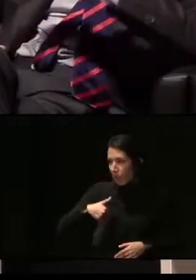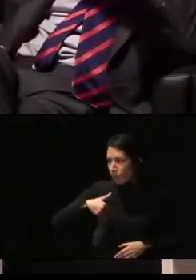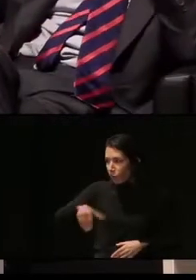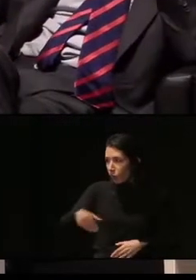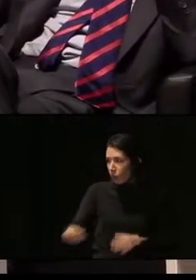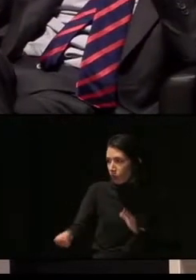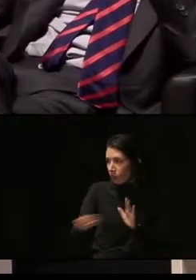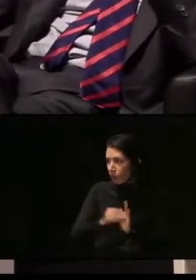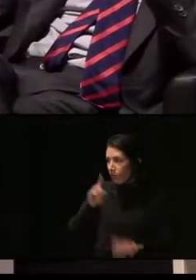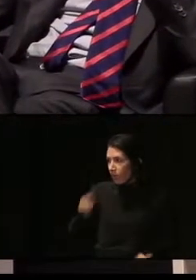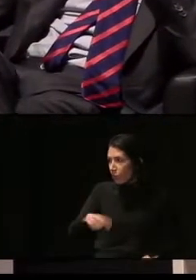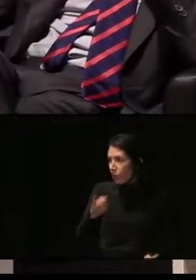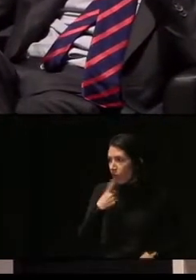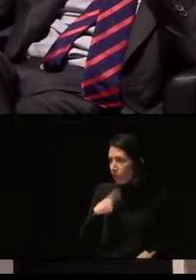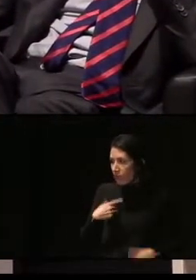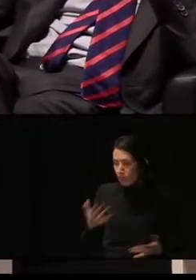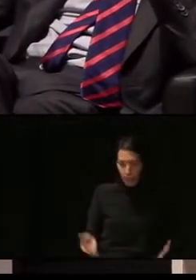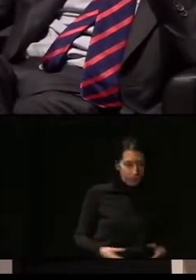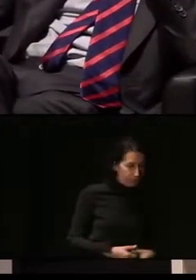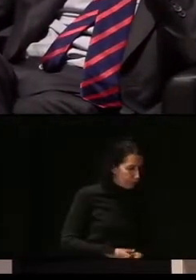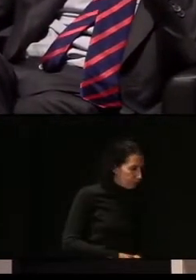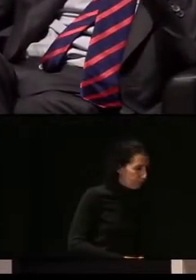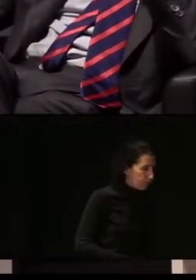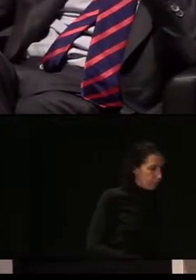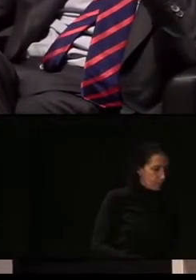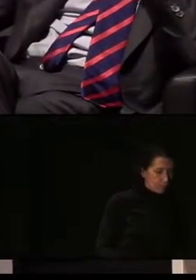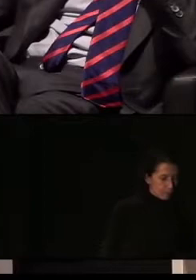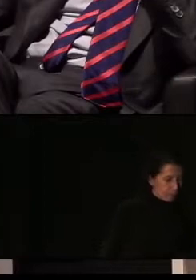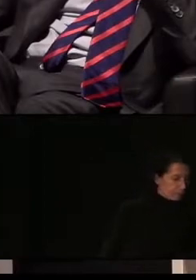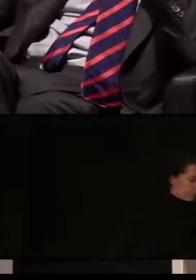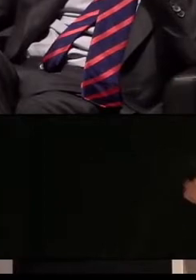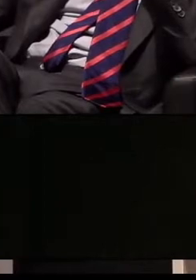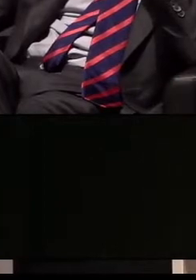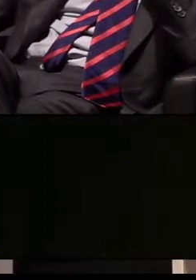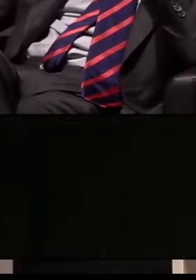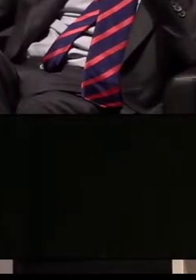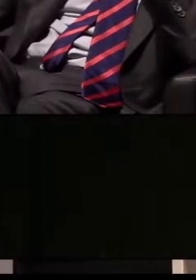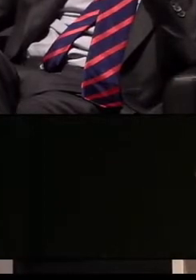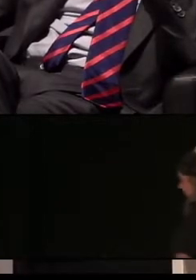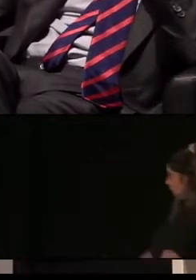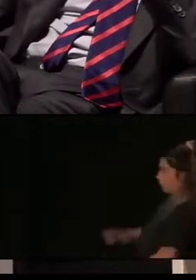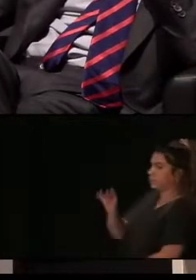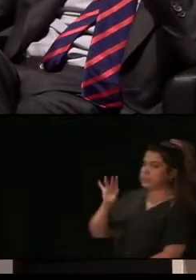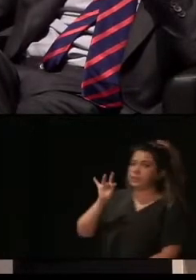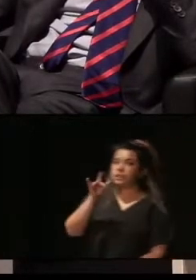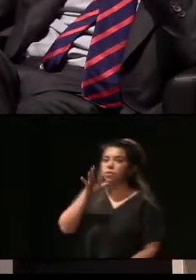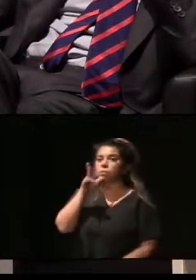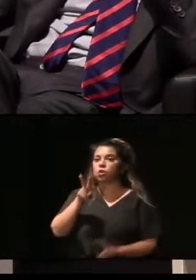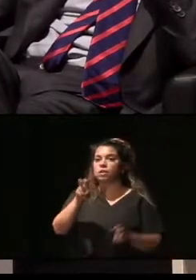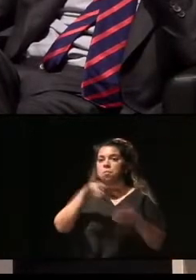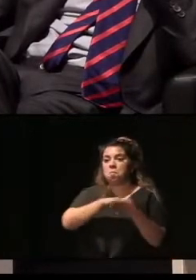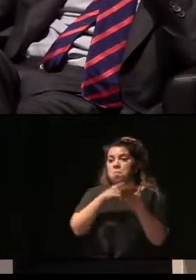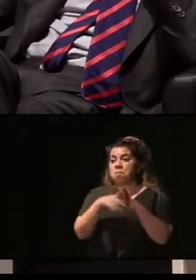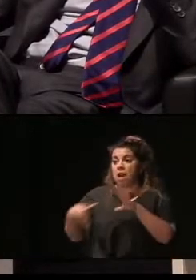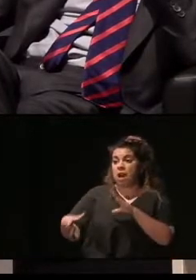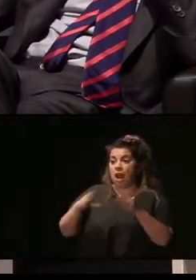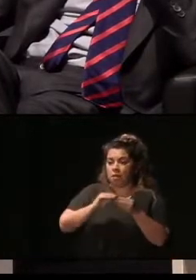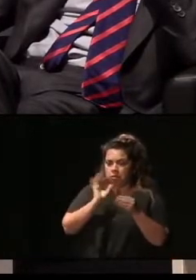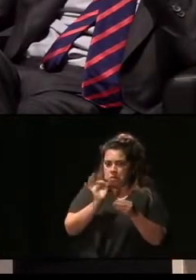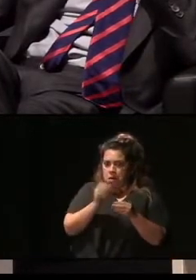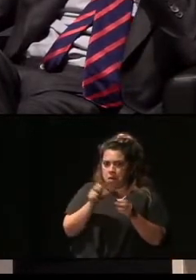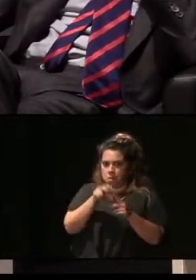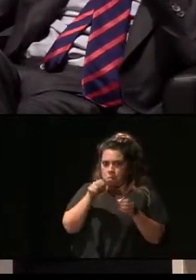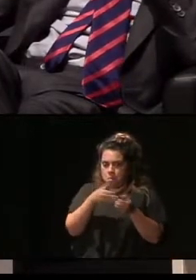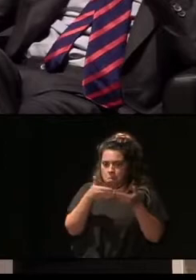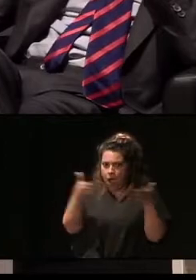la próxima convocatoria. Sí, sí, porque además el plan ADAPTA para viviendas sí que tiene esa perspectiva amplia. Es